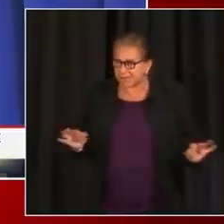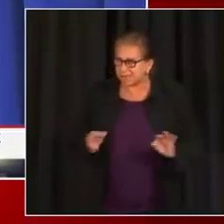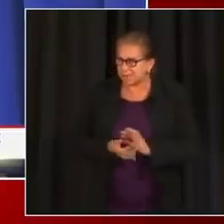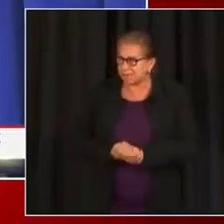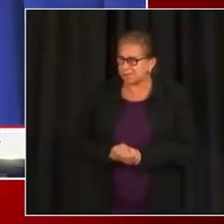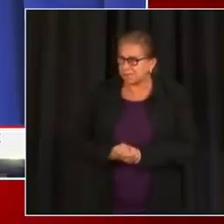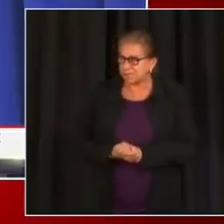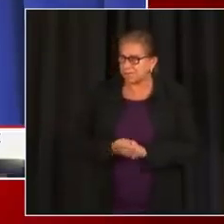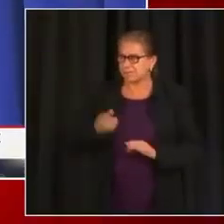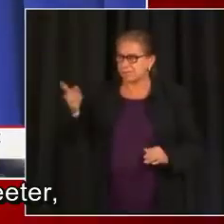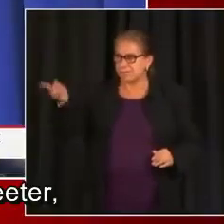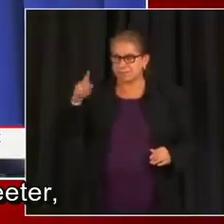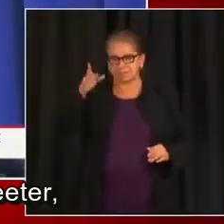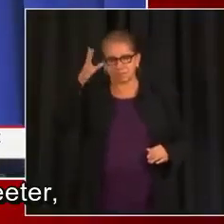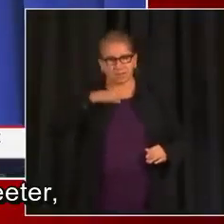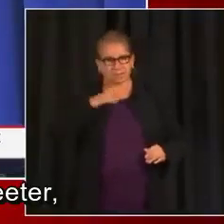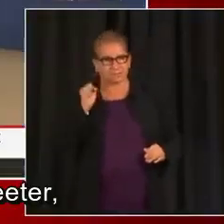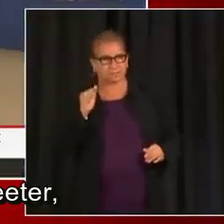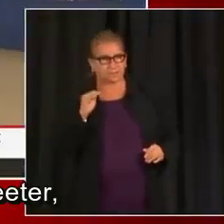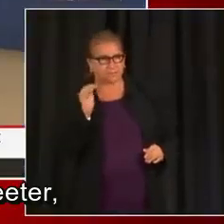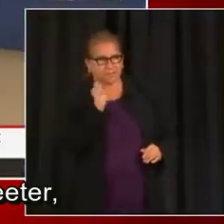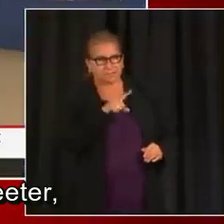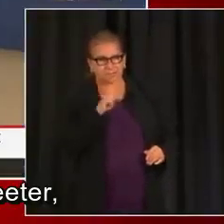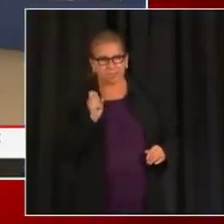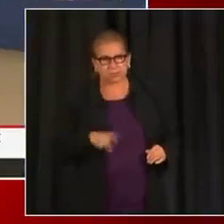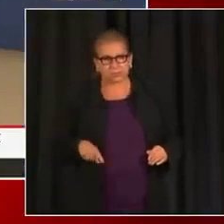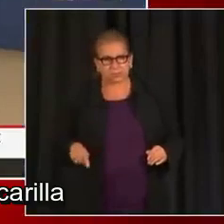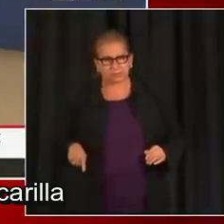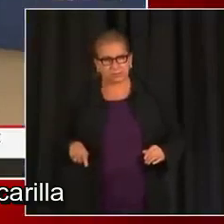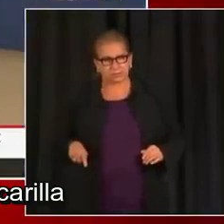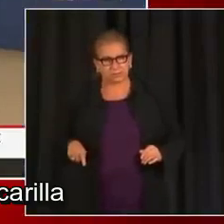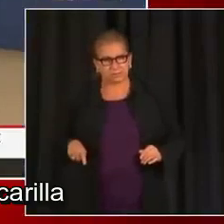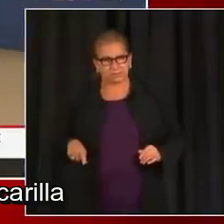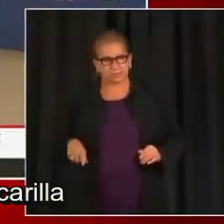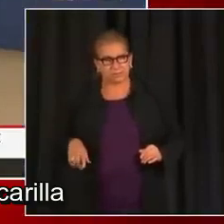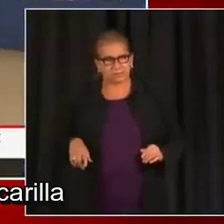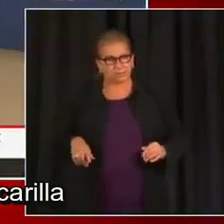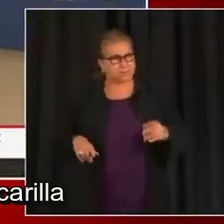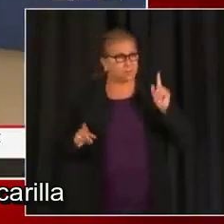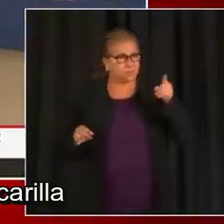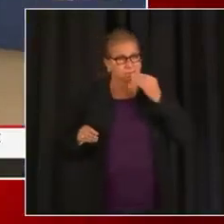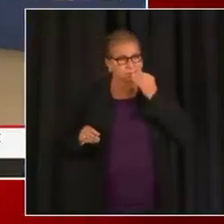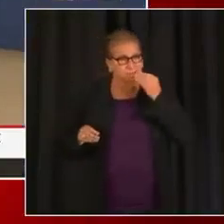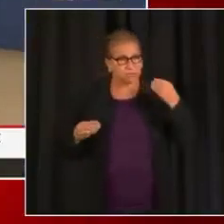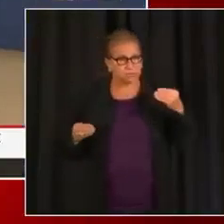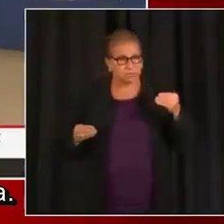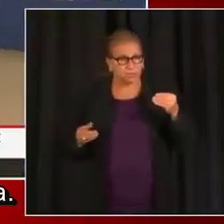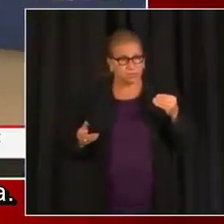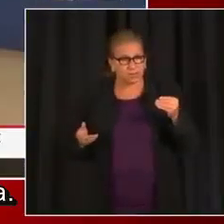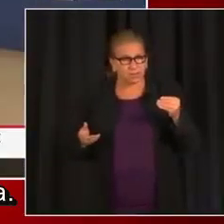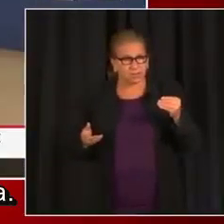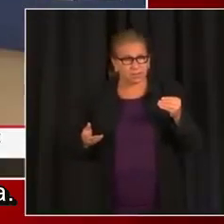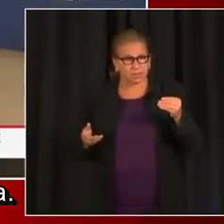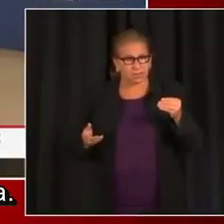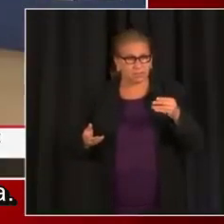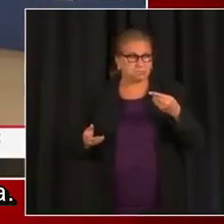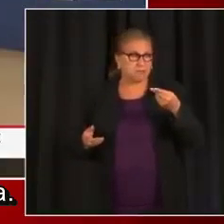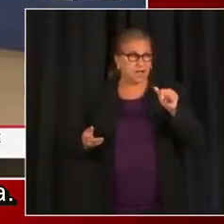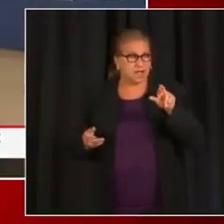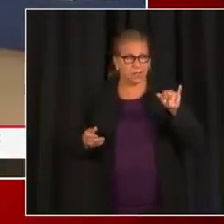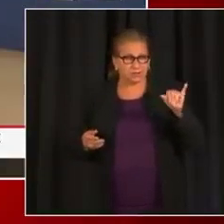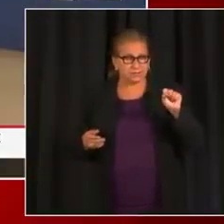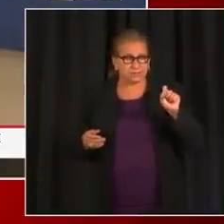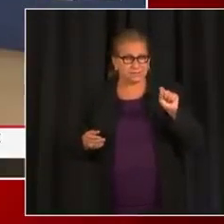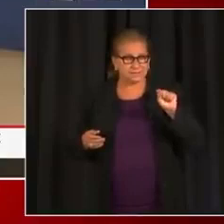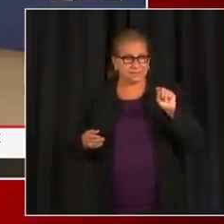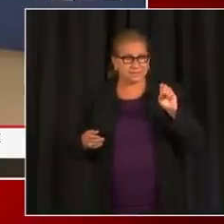Sam, alcaldesa, cuando uno va a lugares como Harris Teer, hay mucha gente sin mascarilla o dejaron de usar mascarilla.